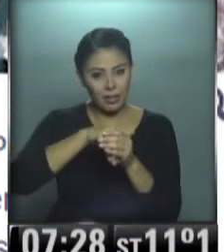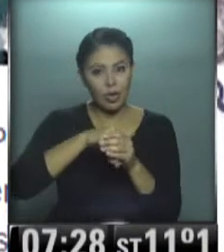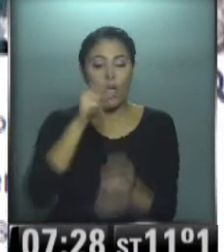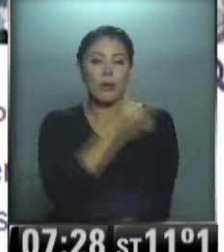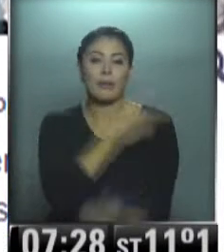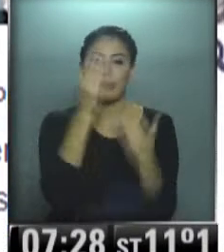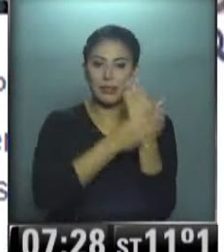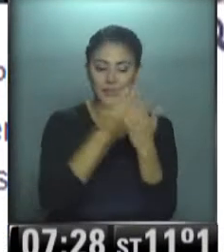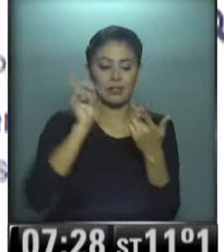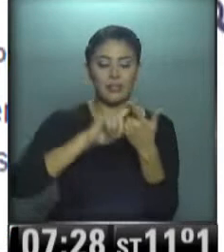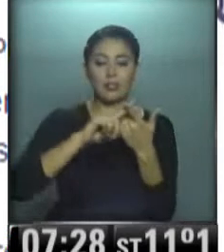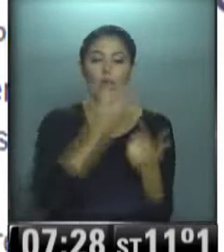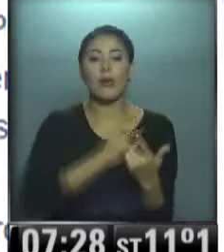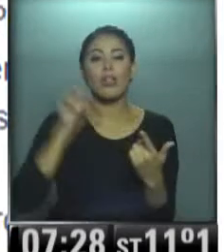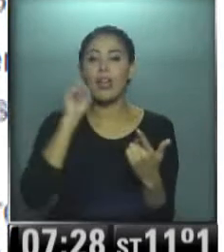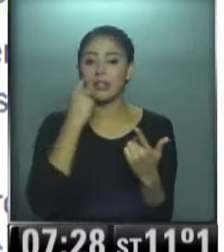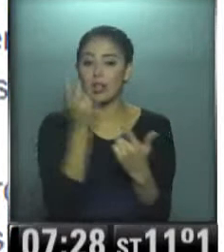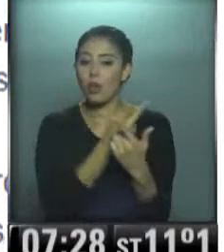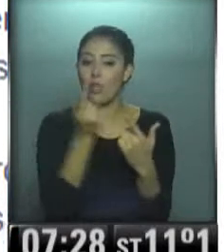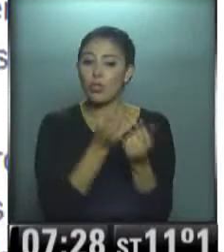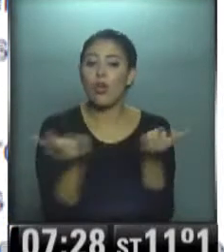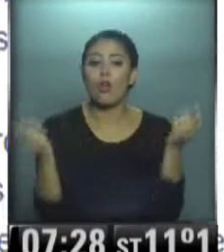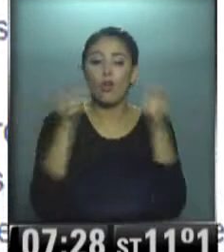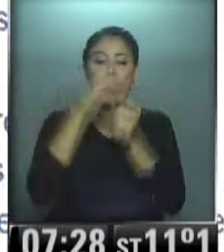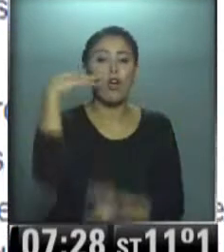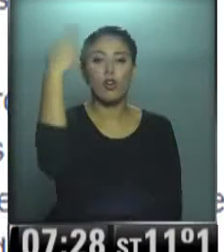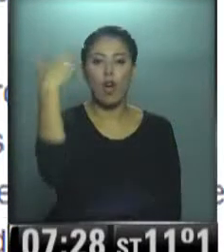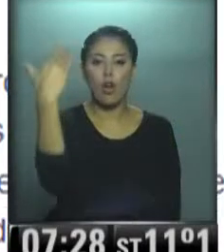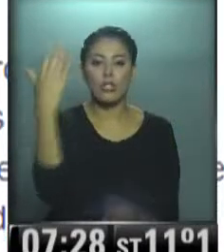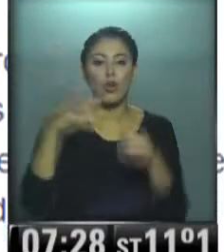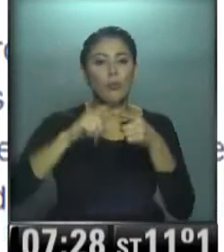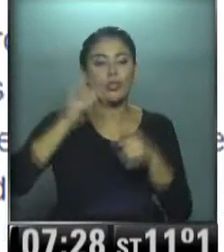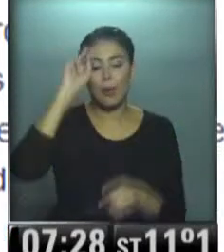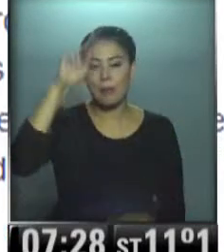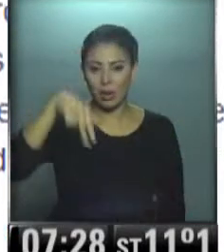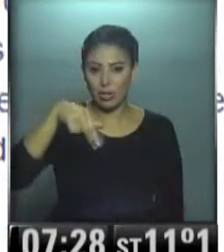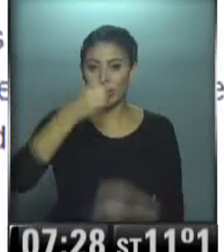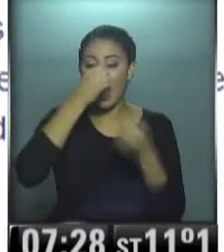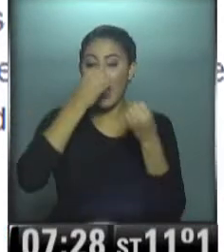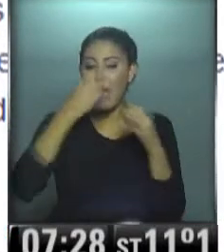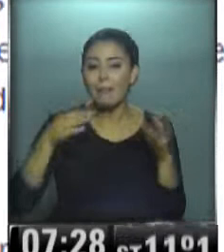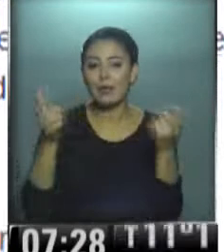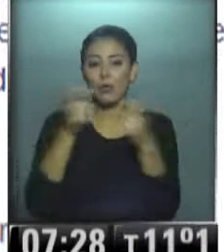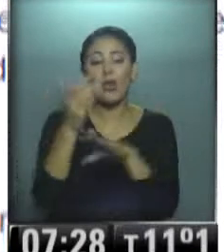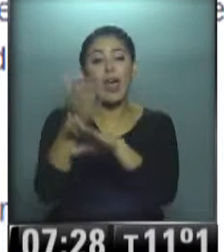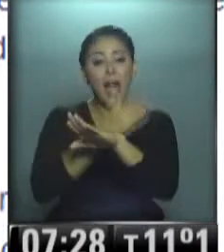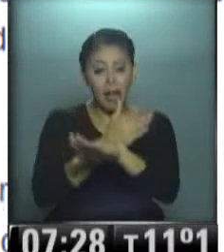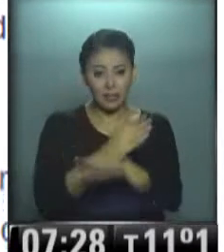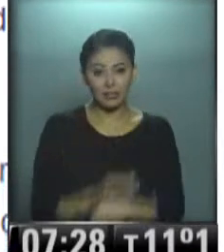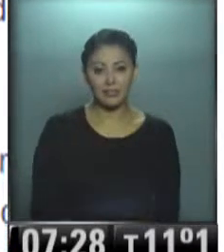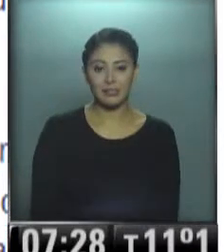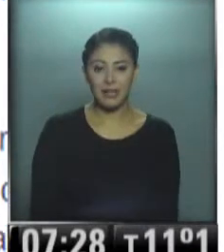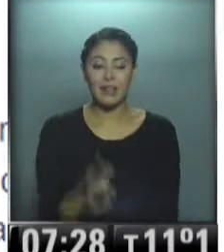Capitanich y Uribarri participaron del Congreso del PJ poco antes del inicio de la jornada. El funcionario